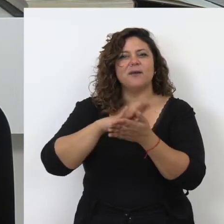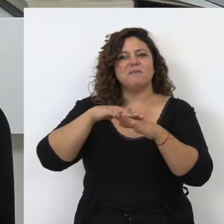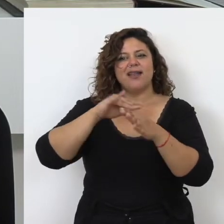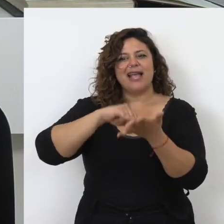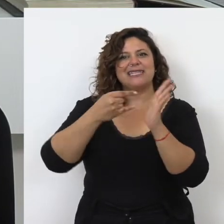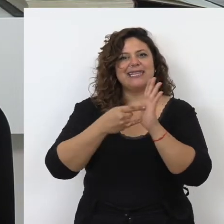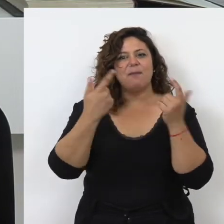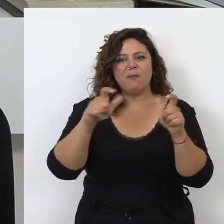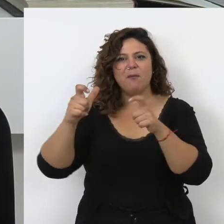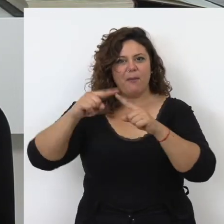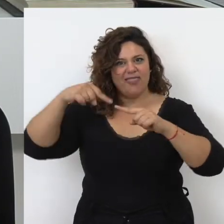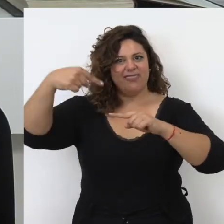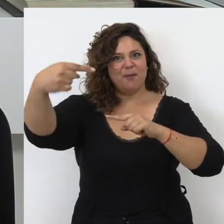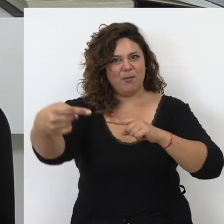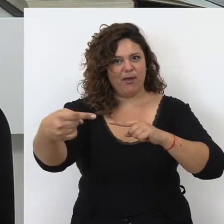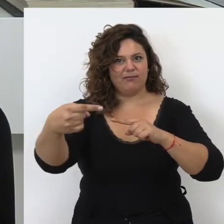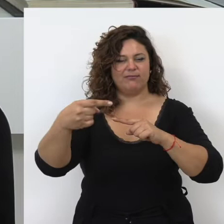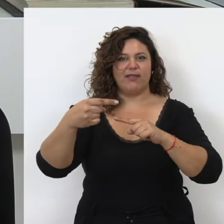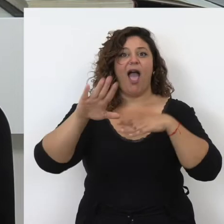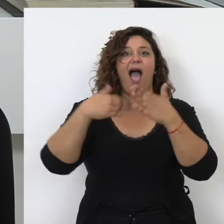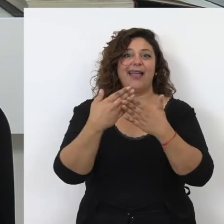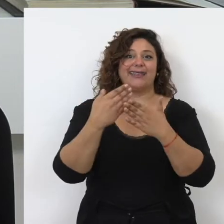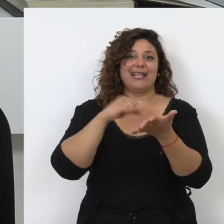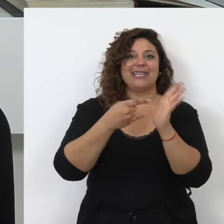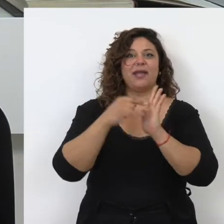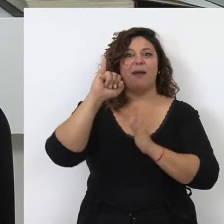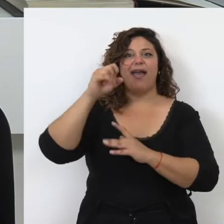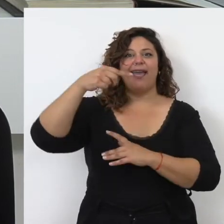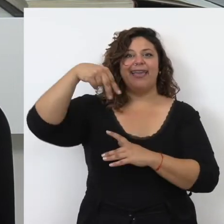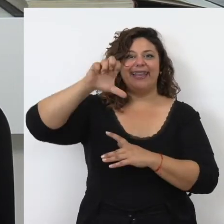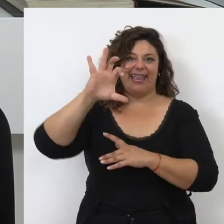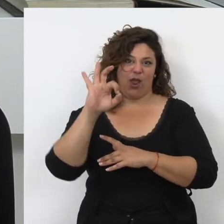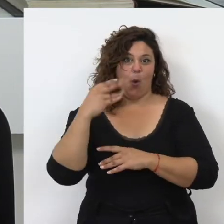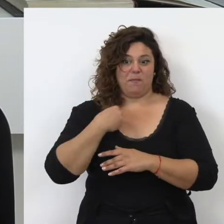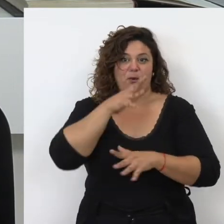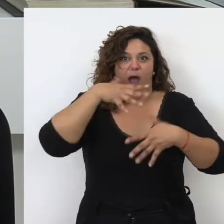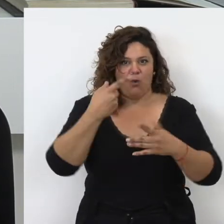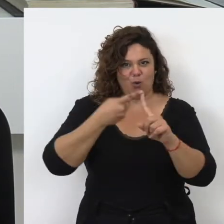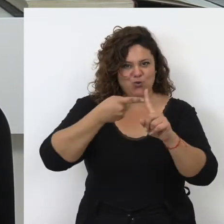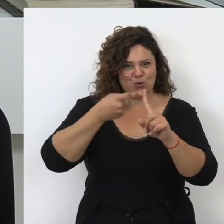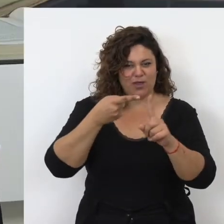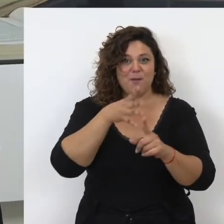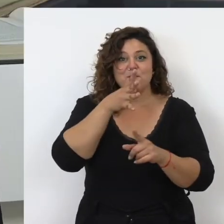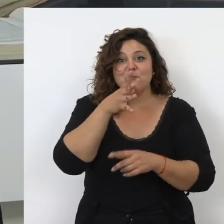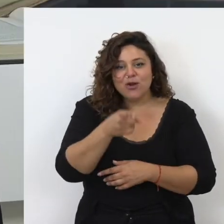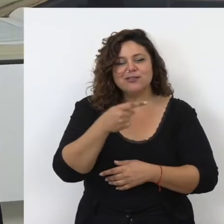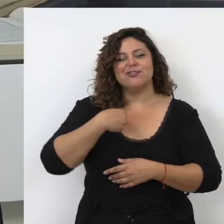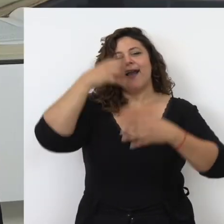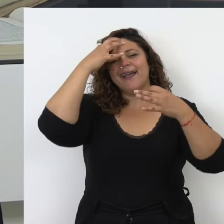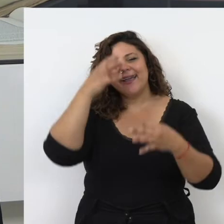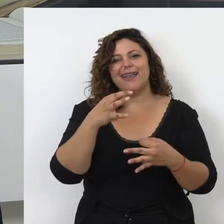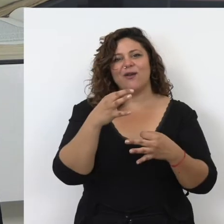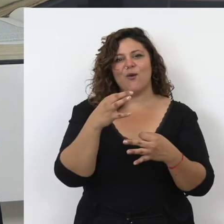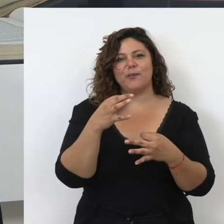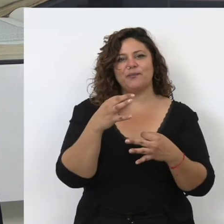sistemas taxonómicos posteriores, incluso hasta llegar al INEO, que es el que actualmente se utiliza. Entonces, por eso yo creo